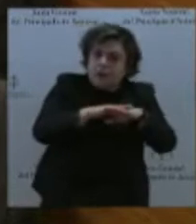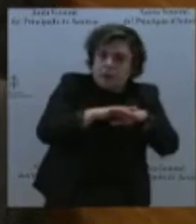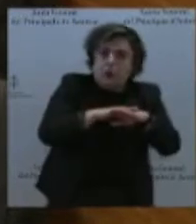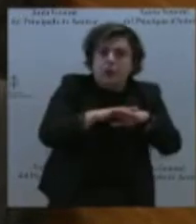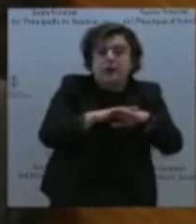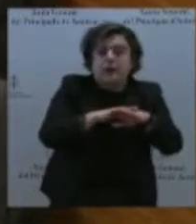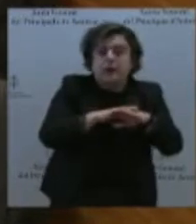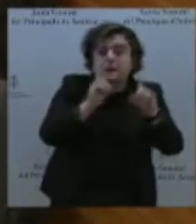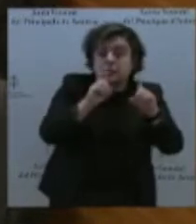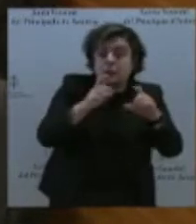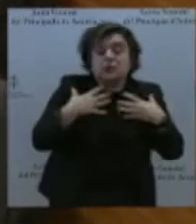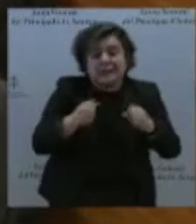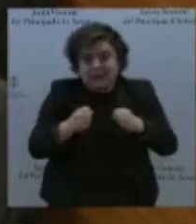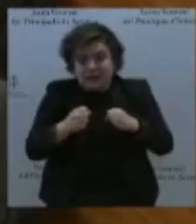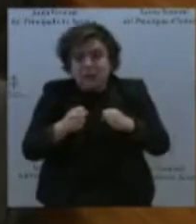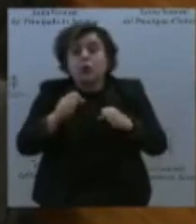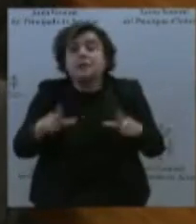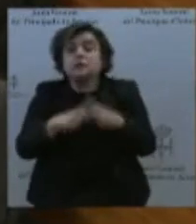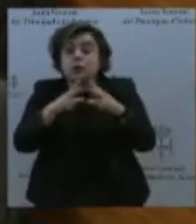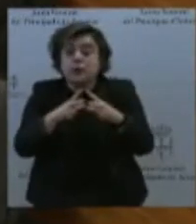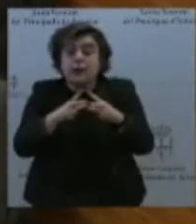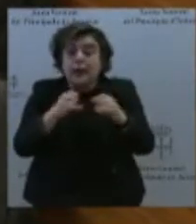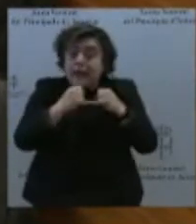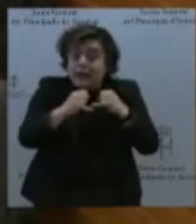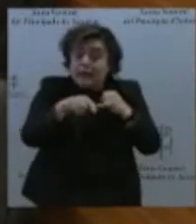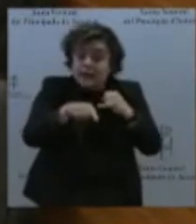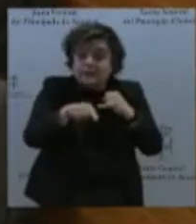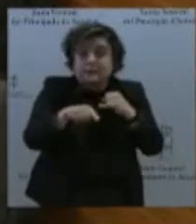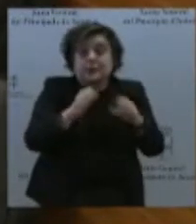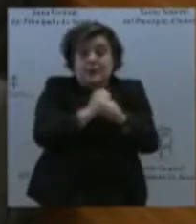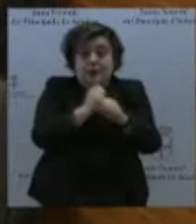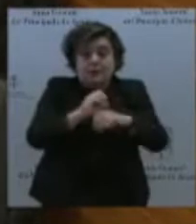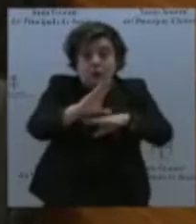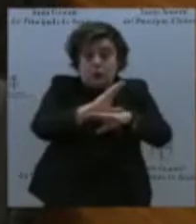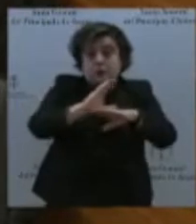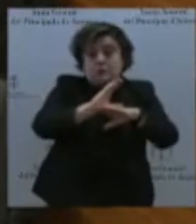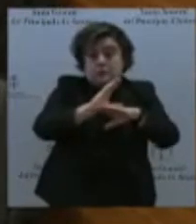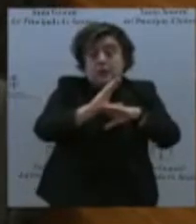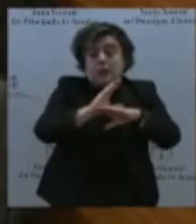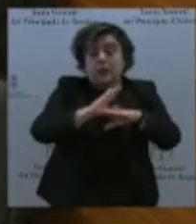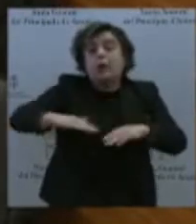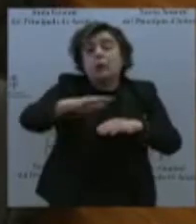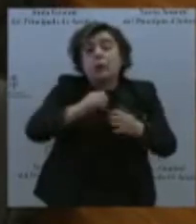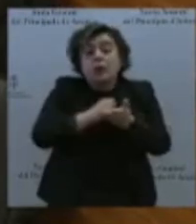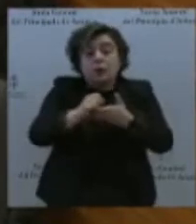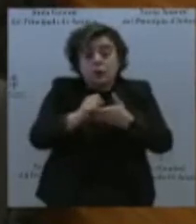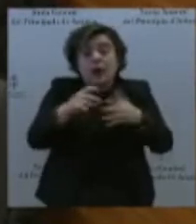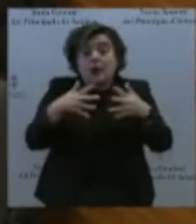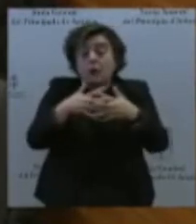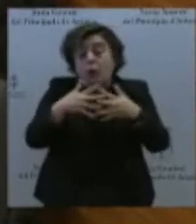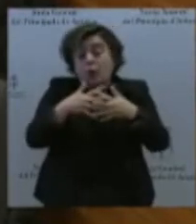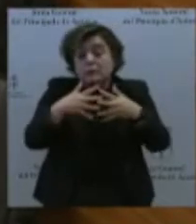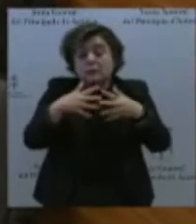En esta línea está trabajando la Consejería de Medio Rural y Cohesión Territorial, de la mano del resto de áreas, entre ellas nosotros, nuestra Consejería de Educación.